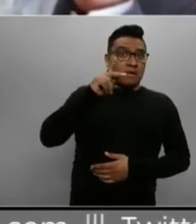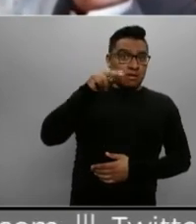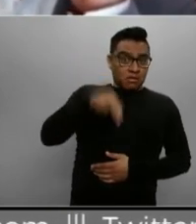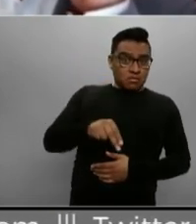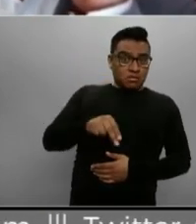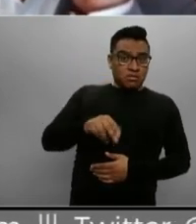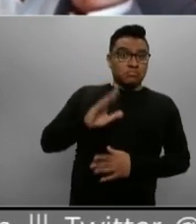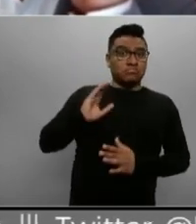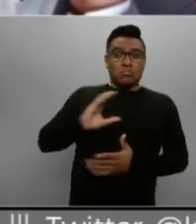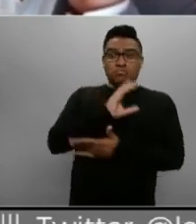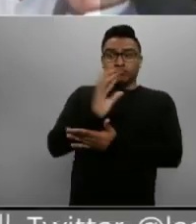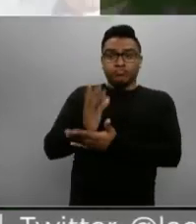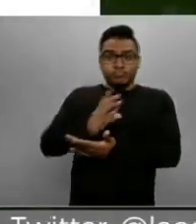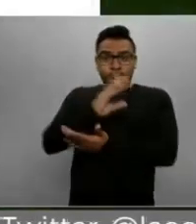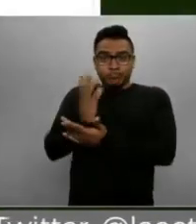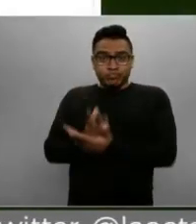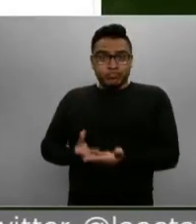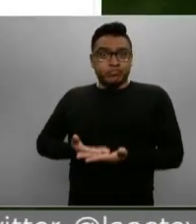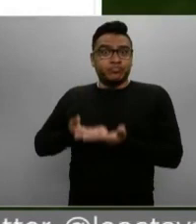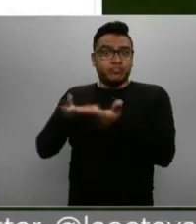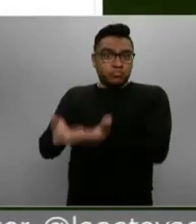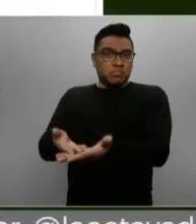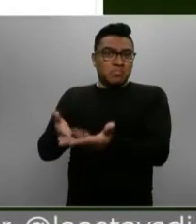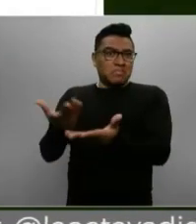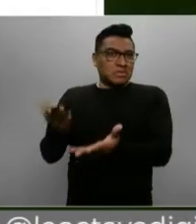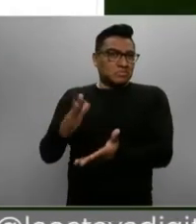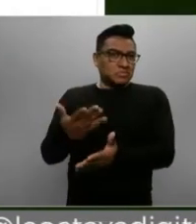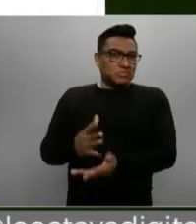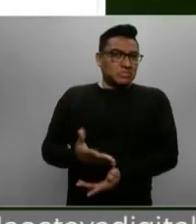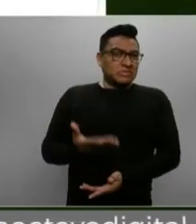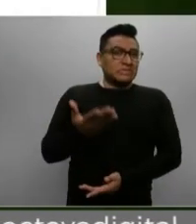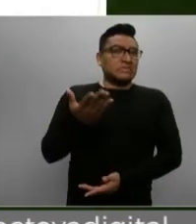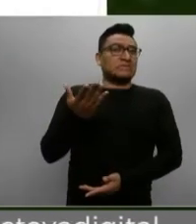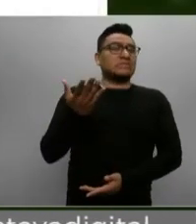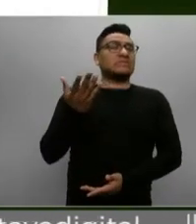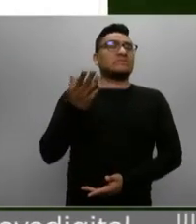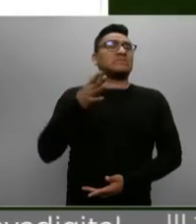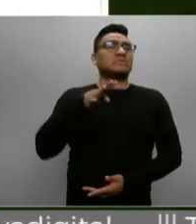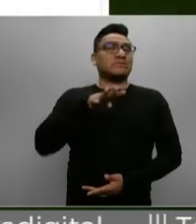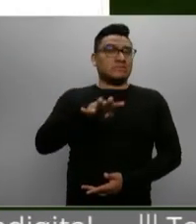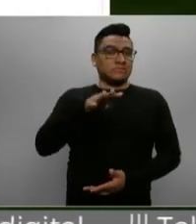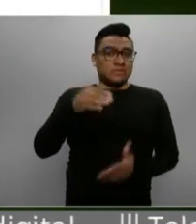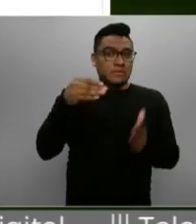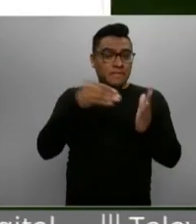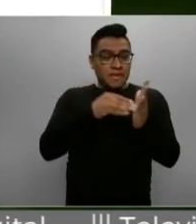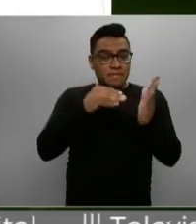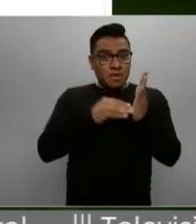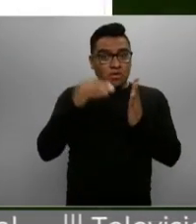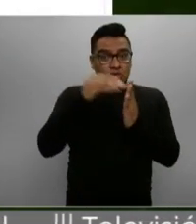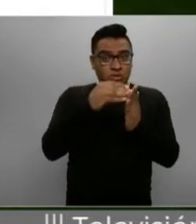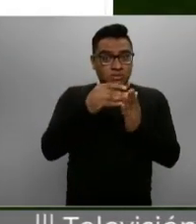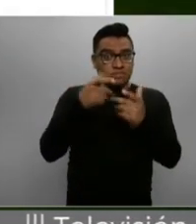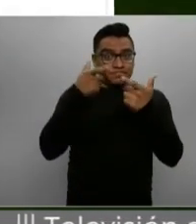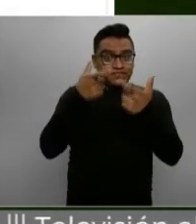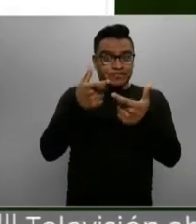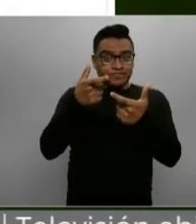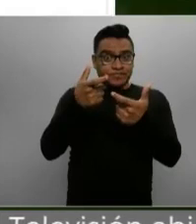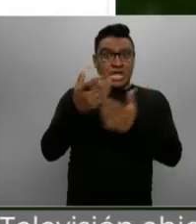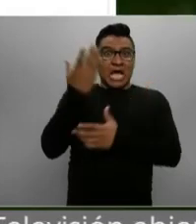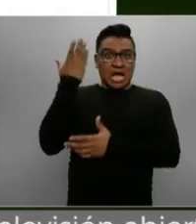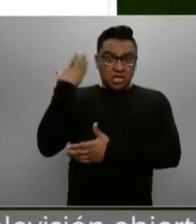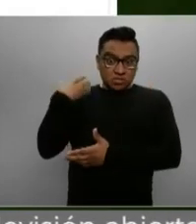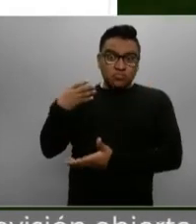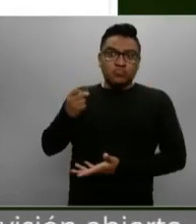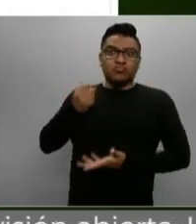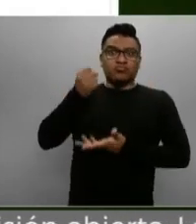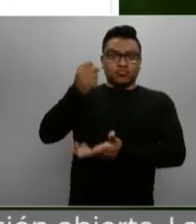precisión se lo digo, por más de diecinueve mil millones de pesos. Y hay un dato adicional, Alejandro, un